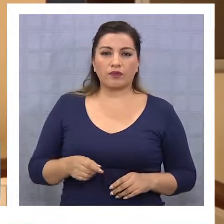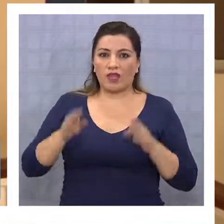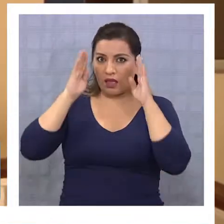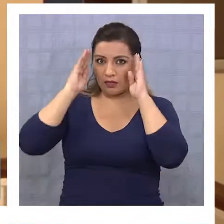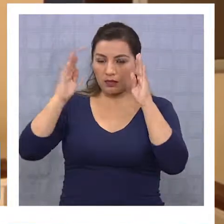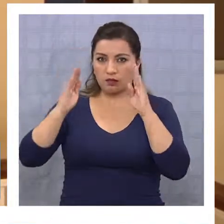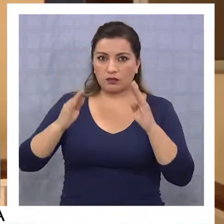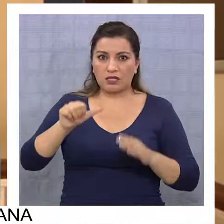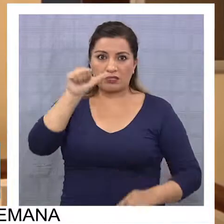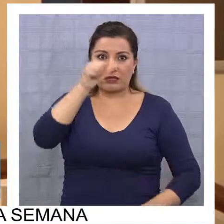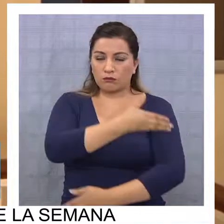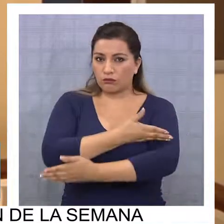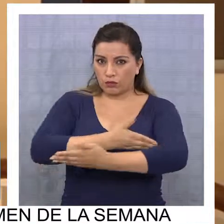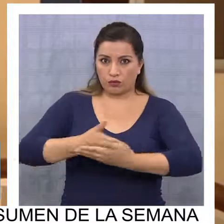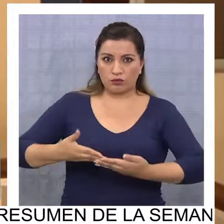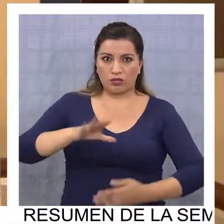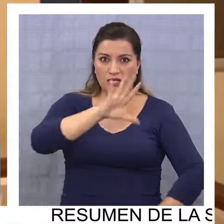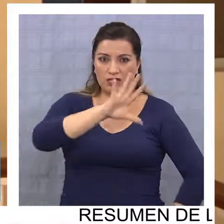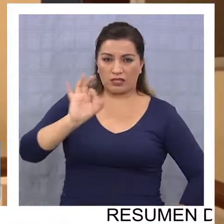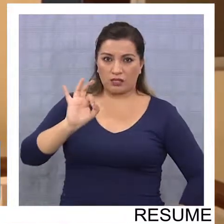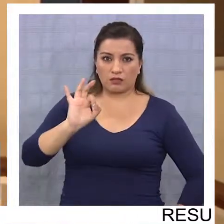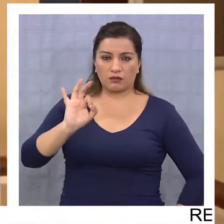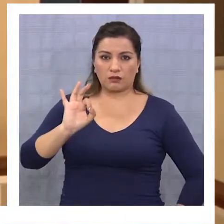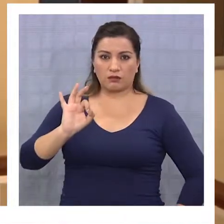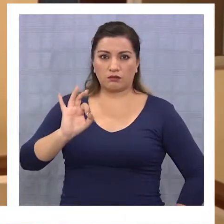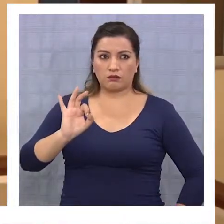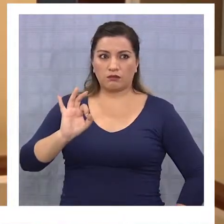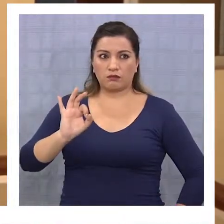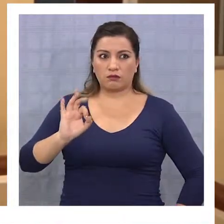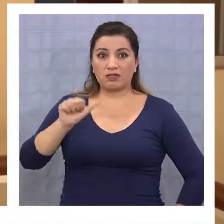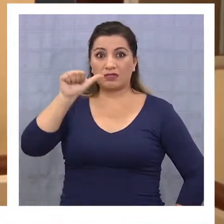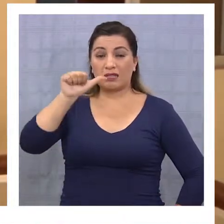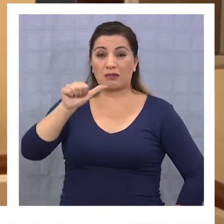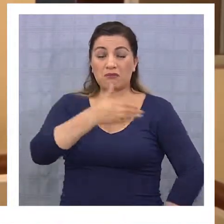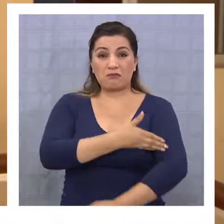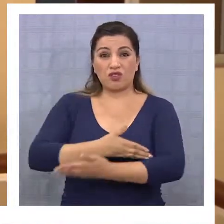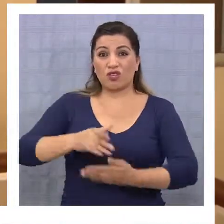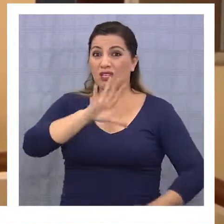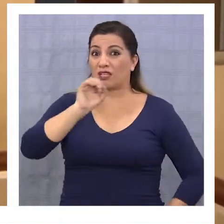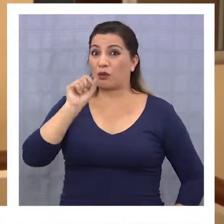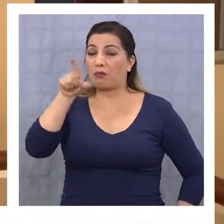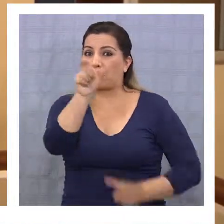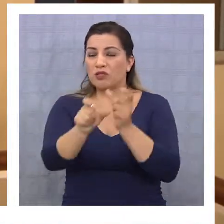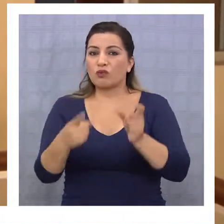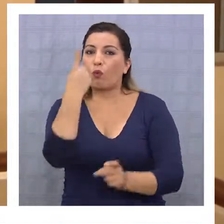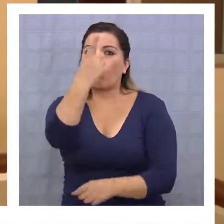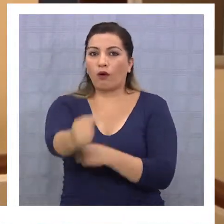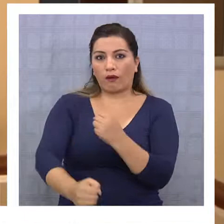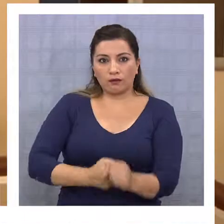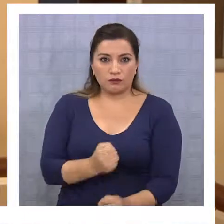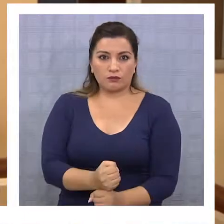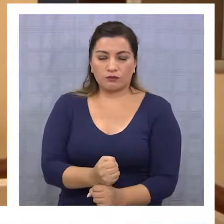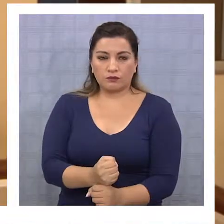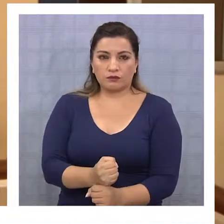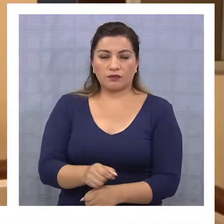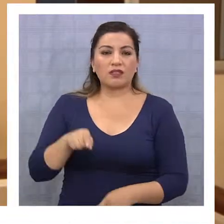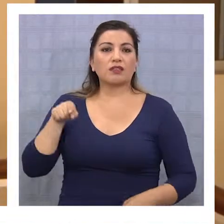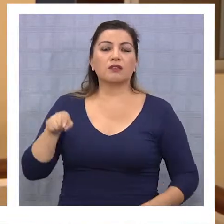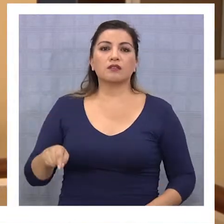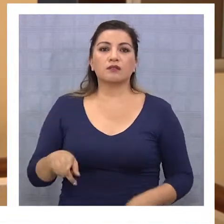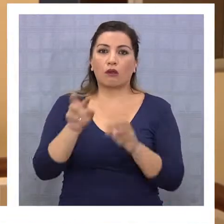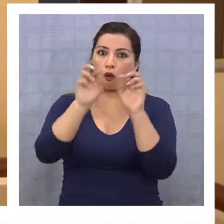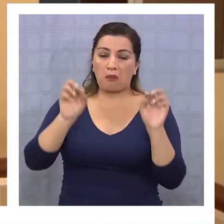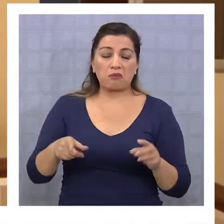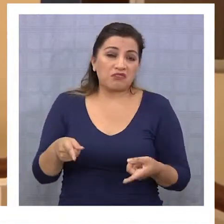atiende a 6.500.000 usuarios al año. sea, y dentro de los